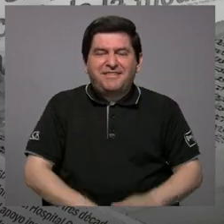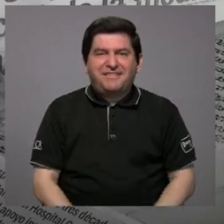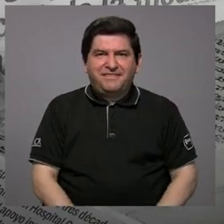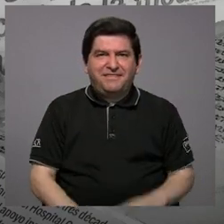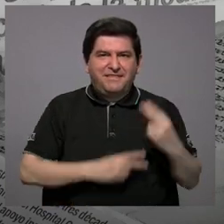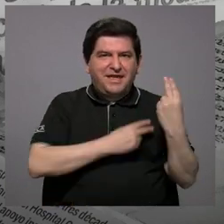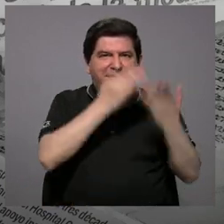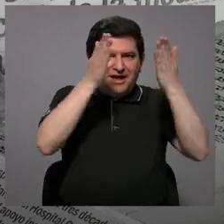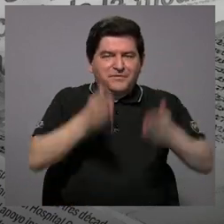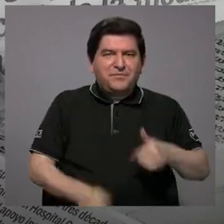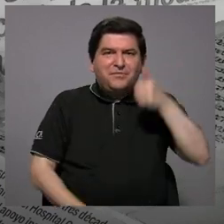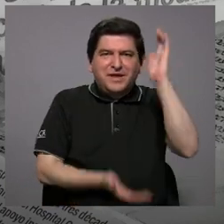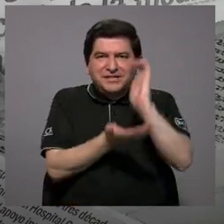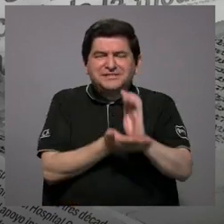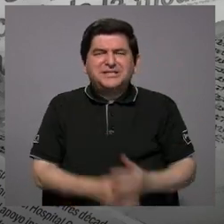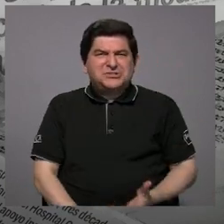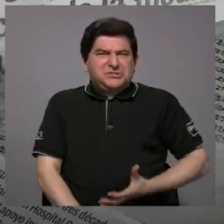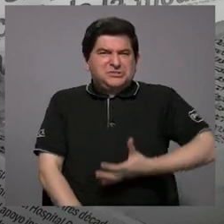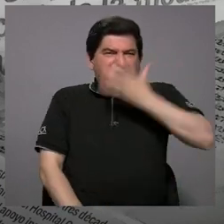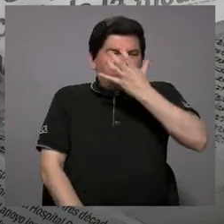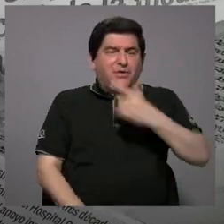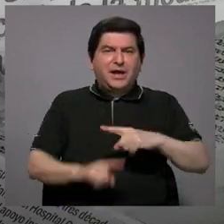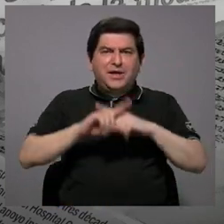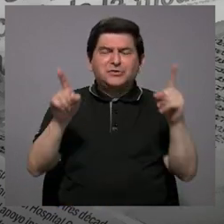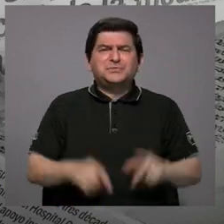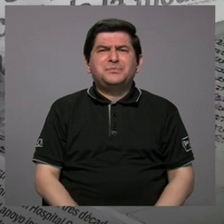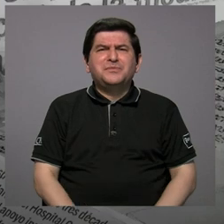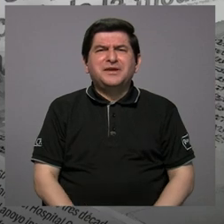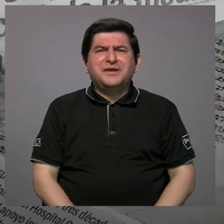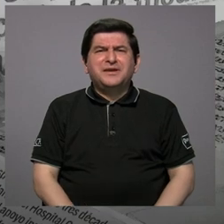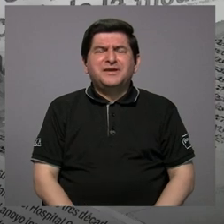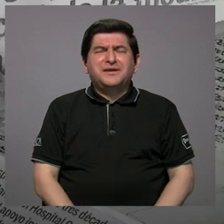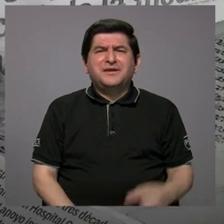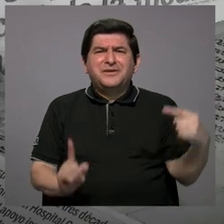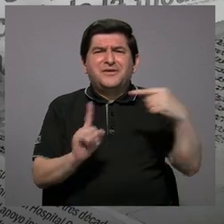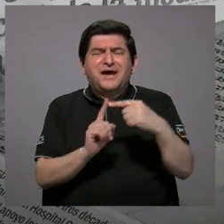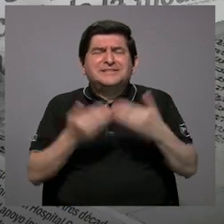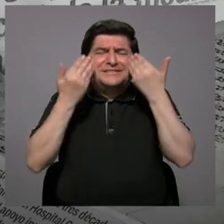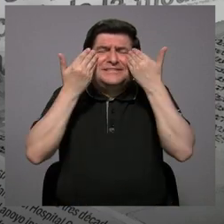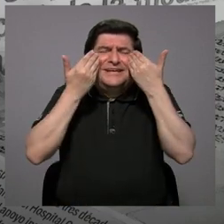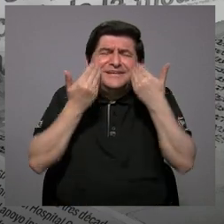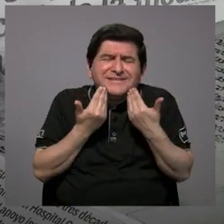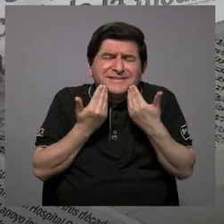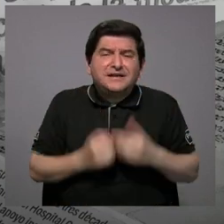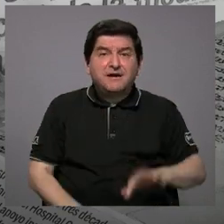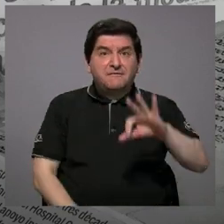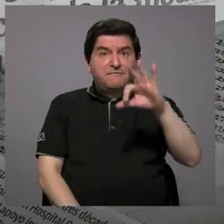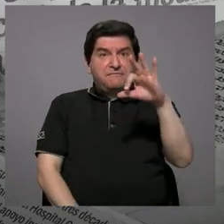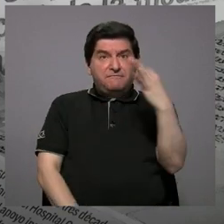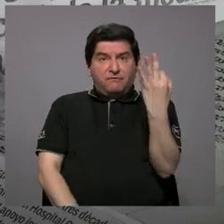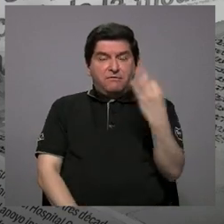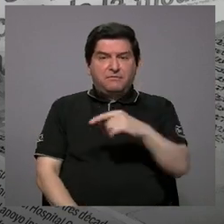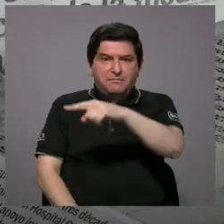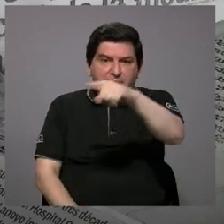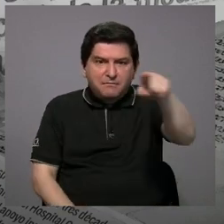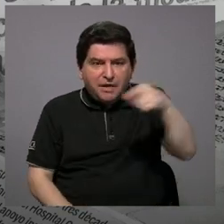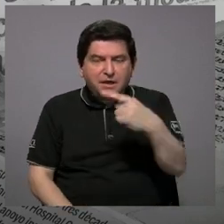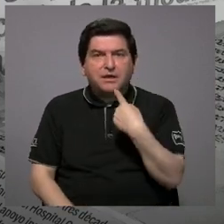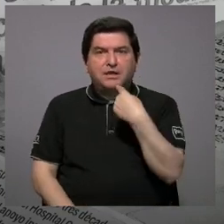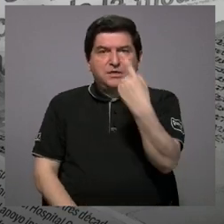los vecinos de la ojalita siguen molestos, pero no es una molestia, sino es hasta una tristeza de la forma en que ellos